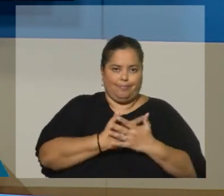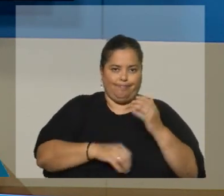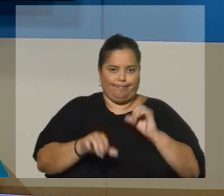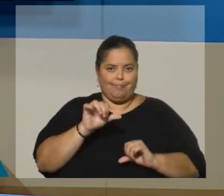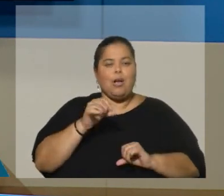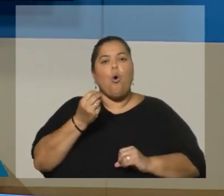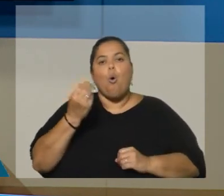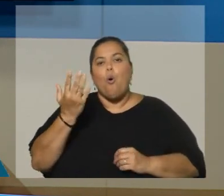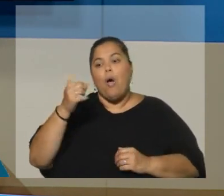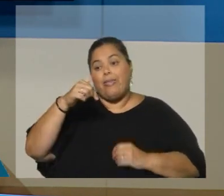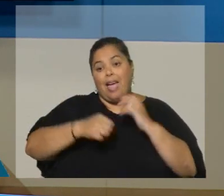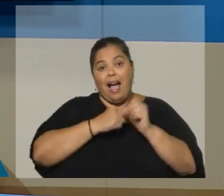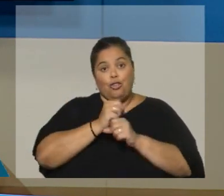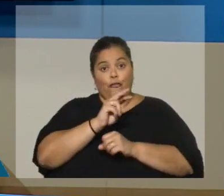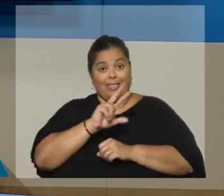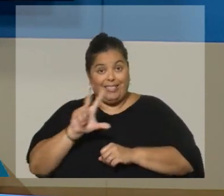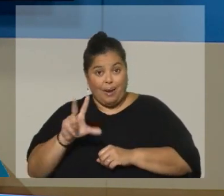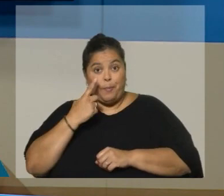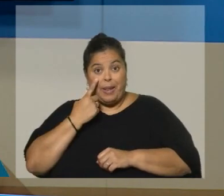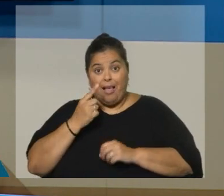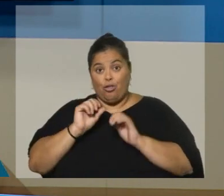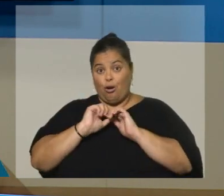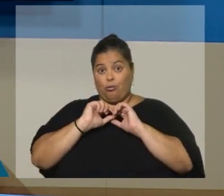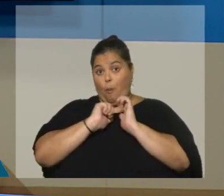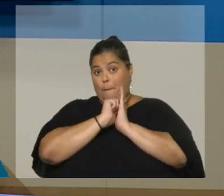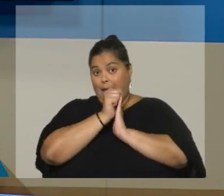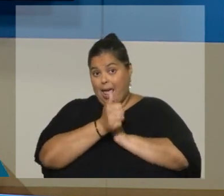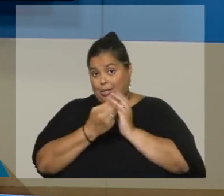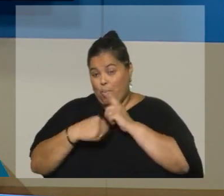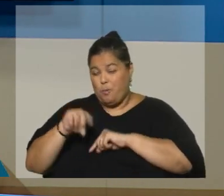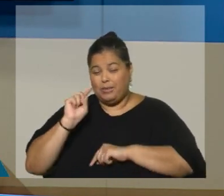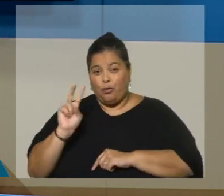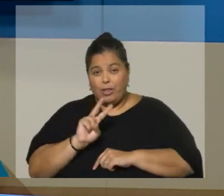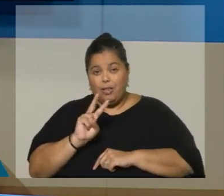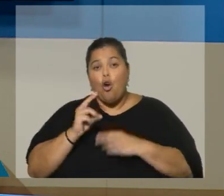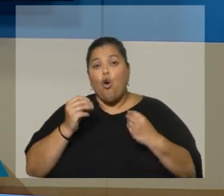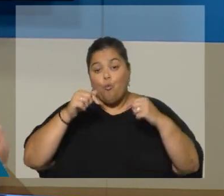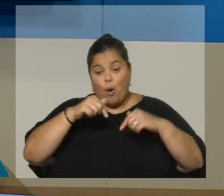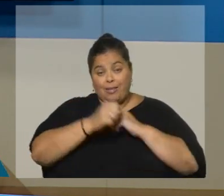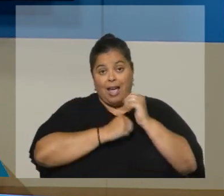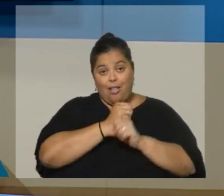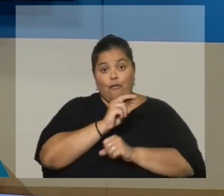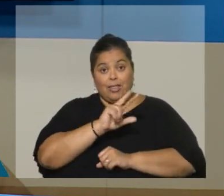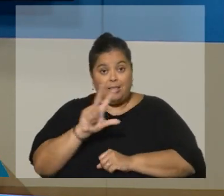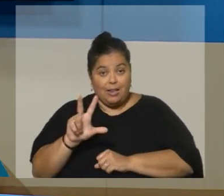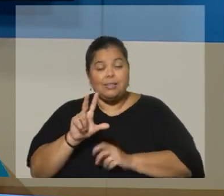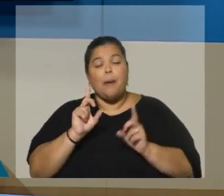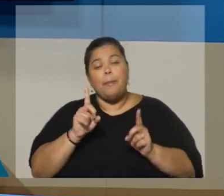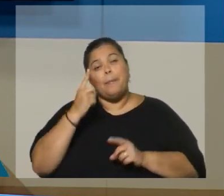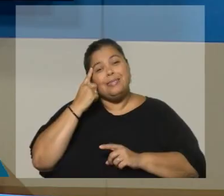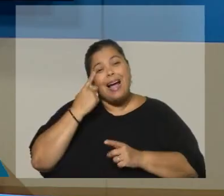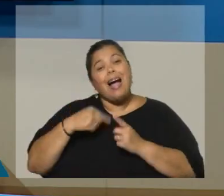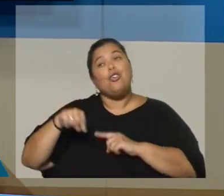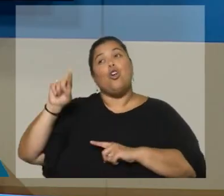para 2023 con esto que nos deja hace 2022? Al que además hay que agregarle un efecto arrastre importante que traía del año 2021,